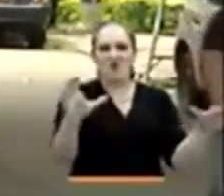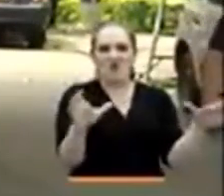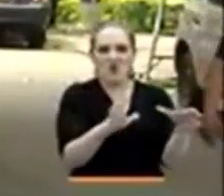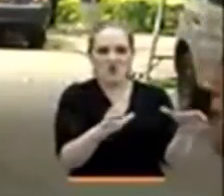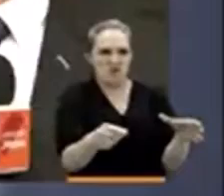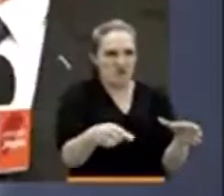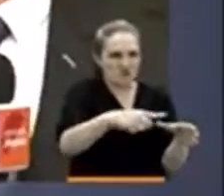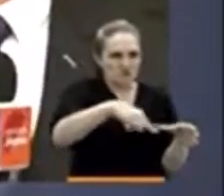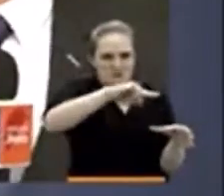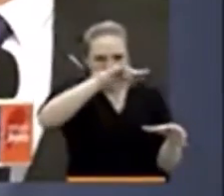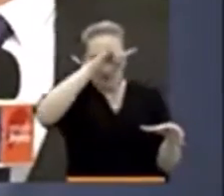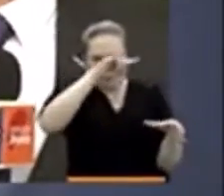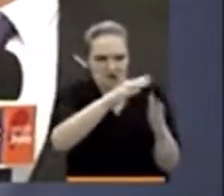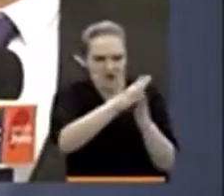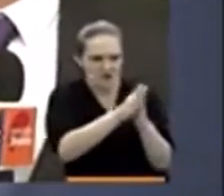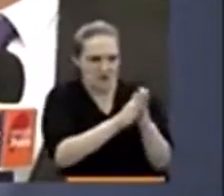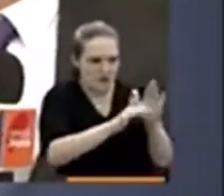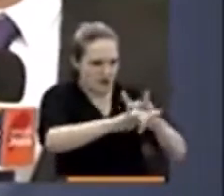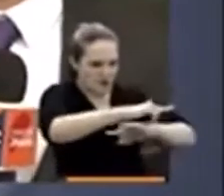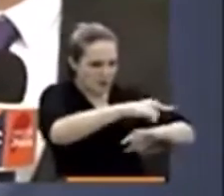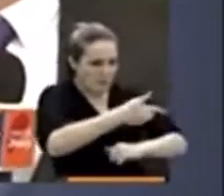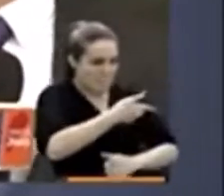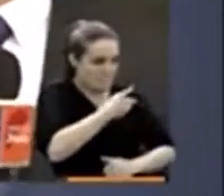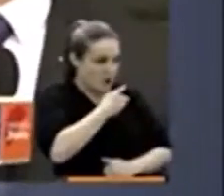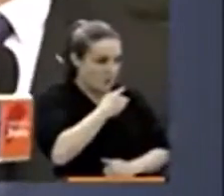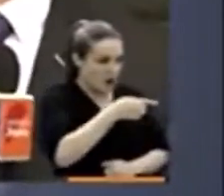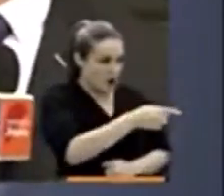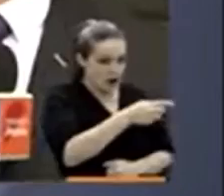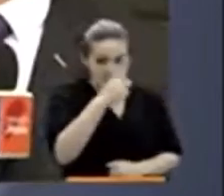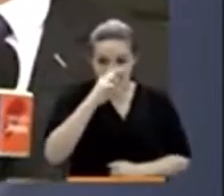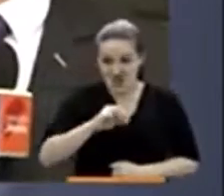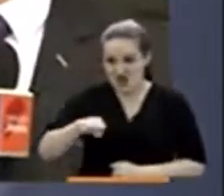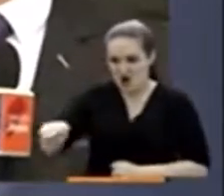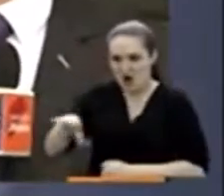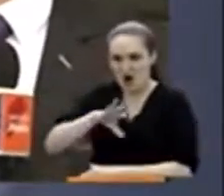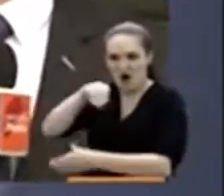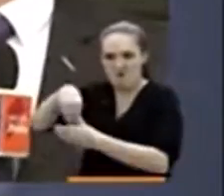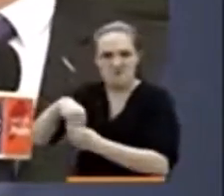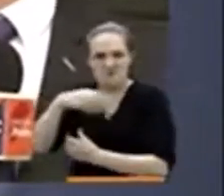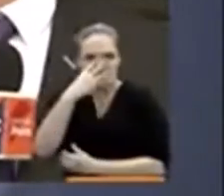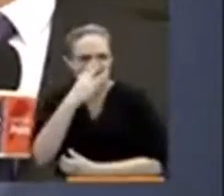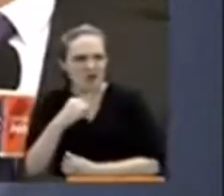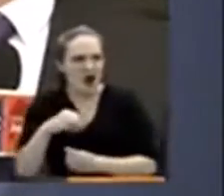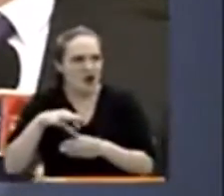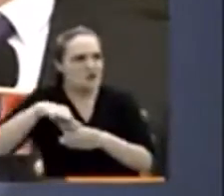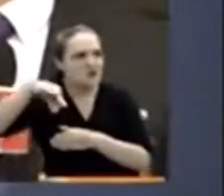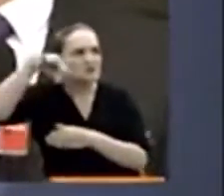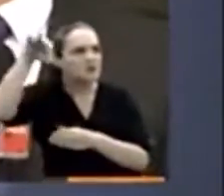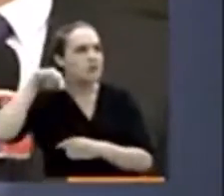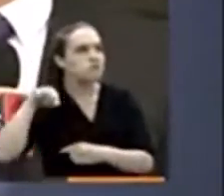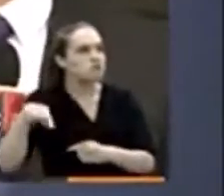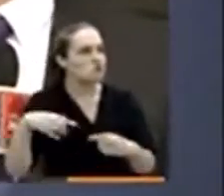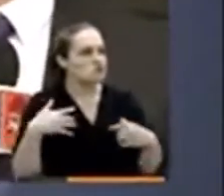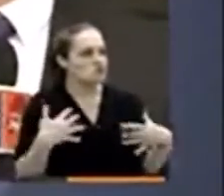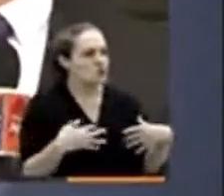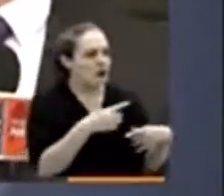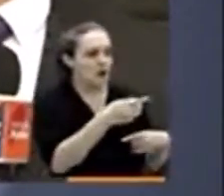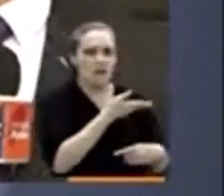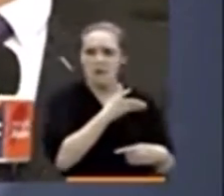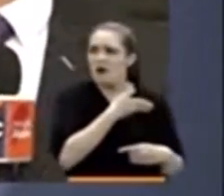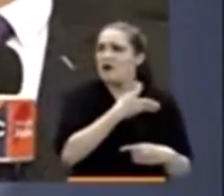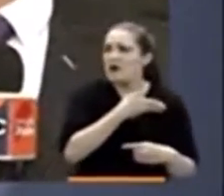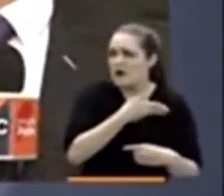y le hizo creer a la madre que el niño estaba poseído por un espíritu. Todo este hecho ha generado mucha consternación en el